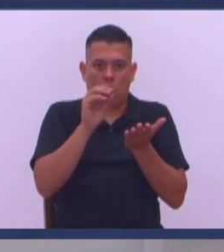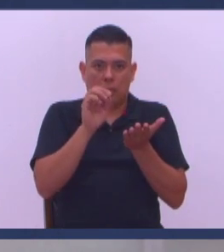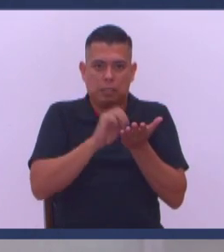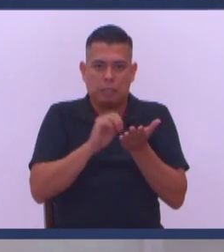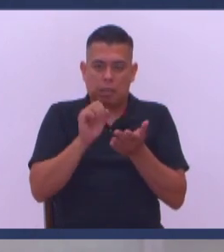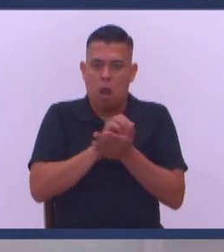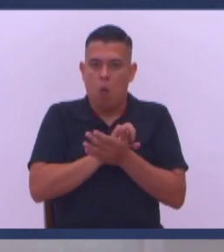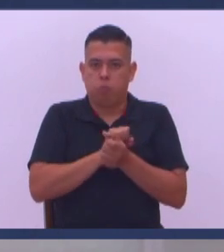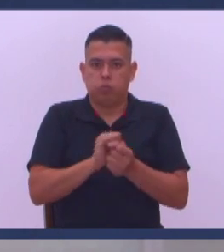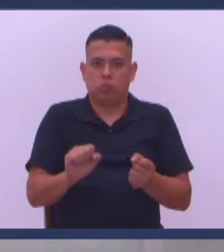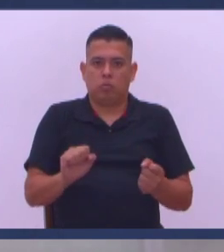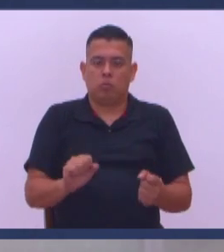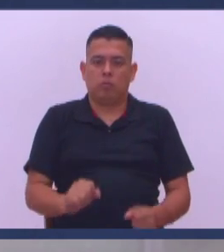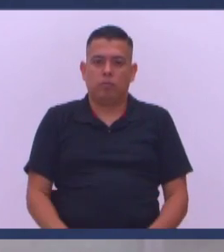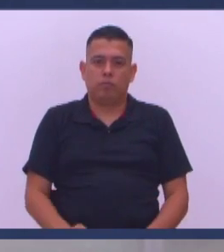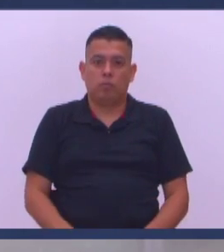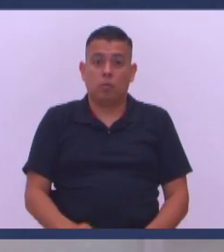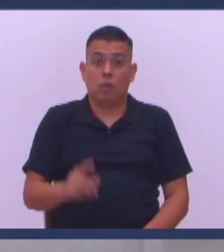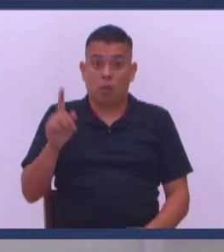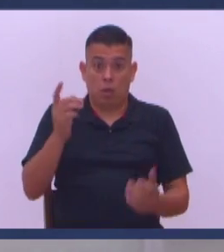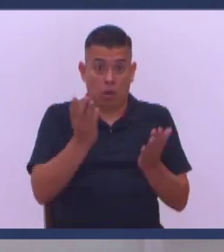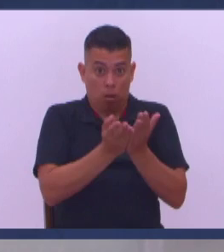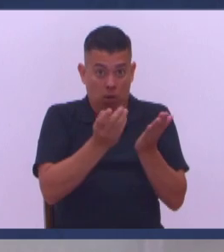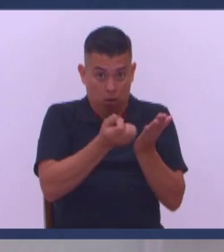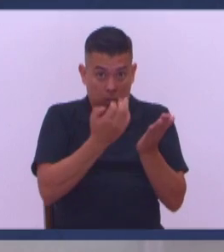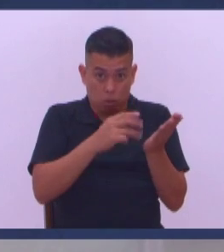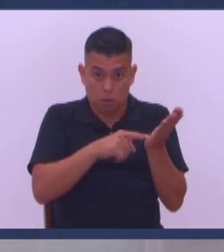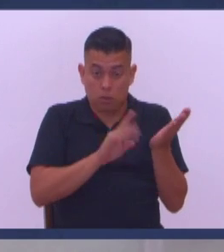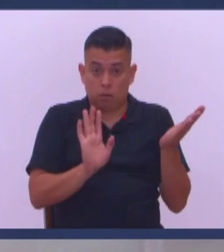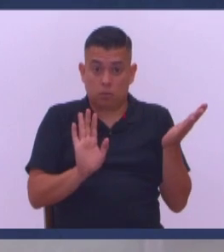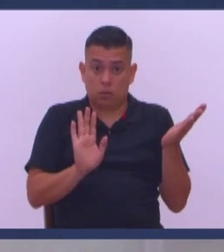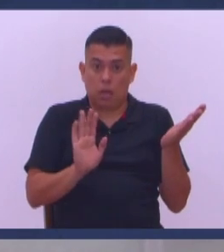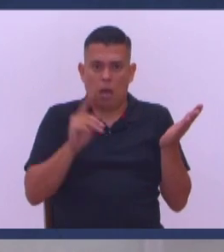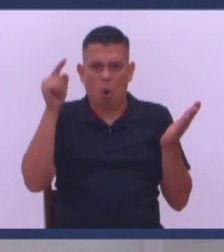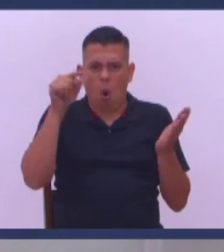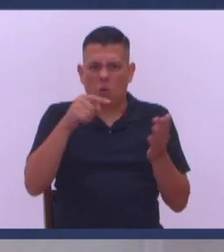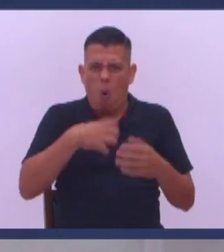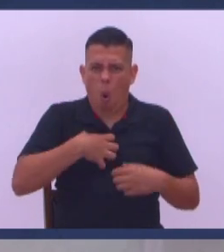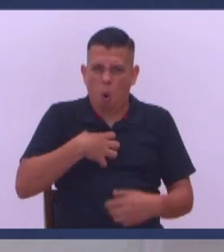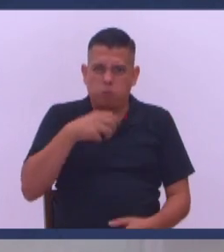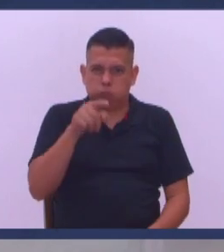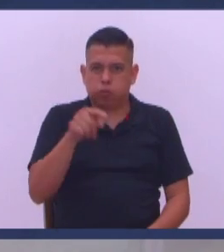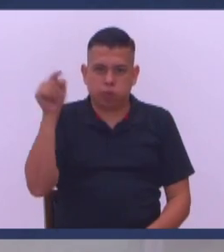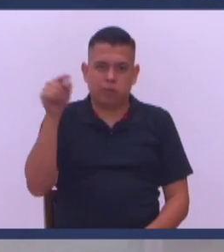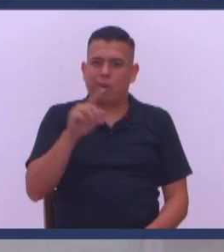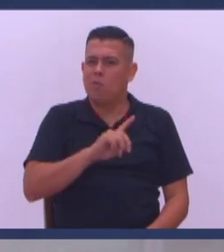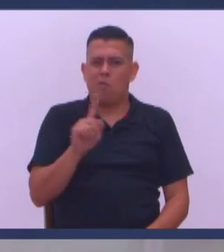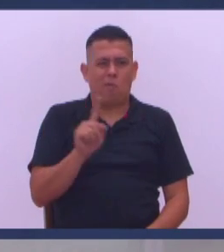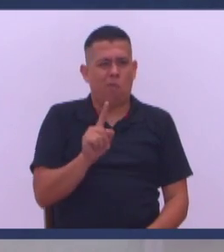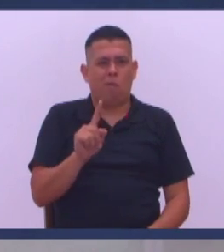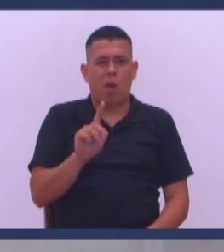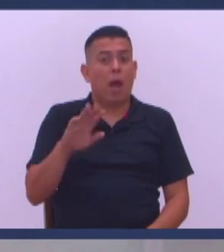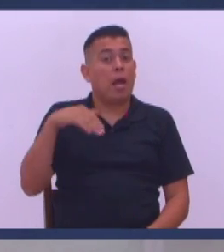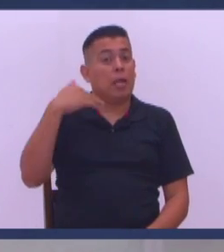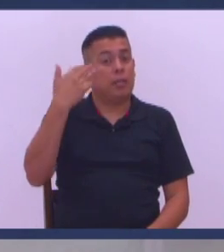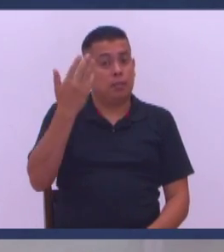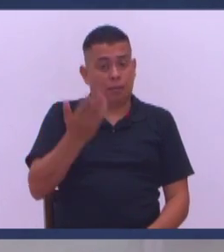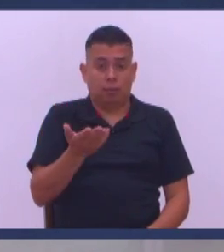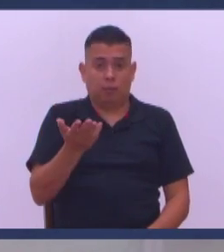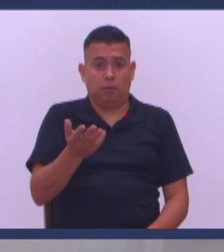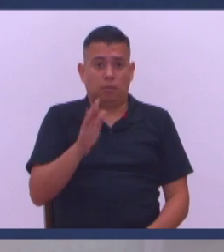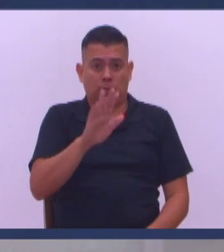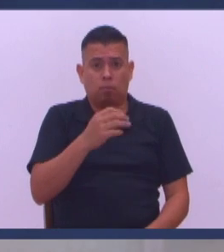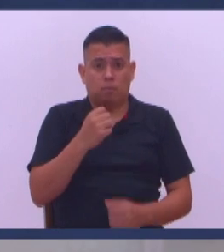bocado de pan Si Dios te lo esta diciendo No porque te odia papá Te lo esta diciendo Porque después No des a los